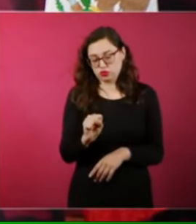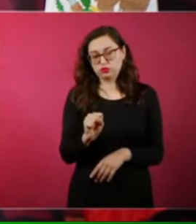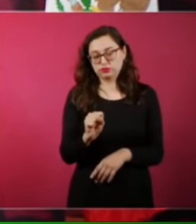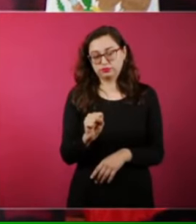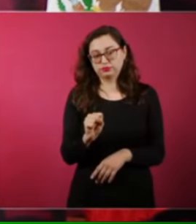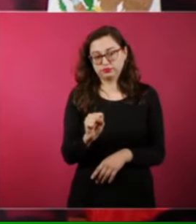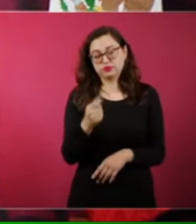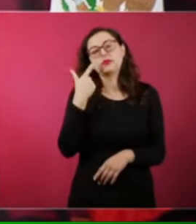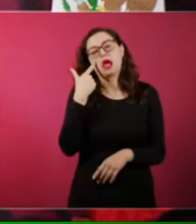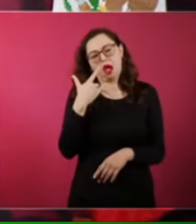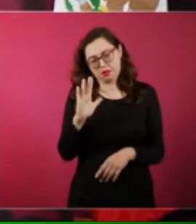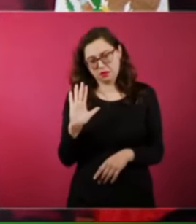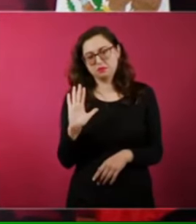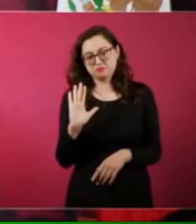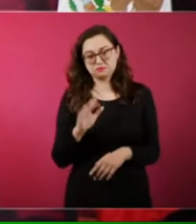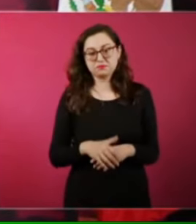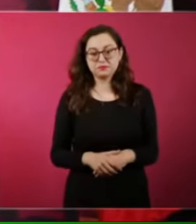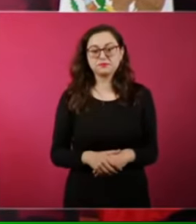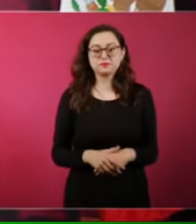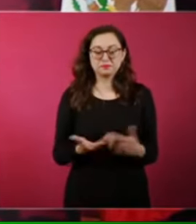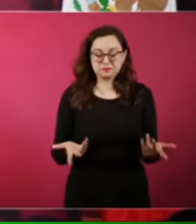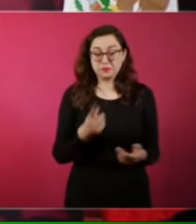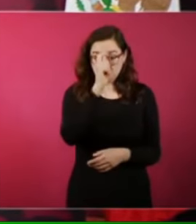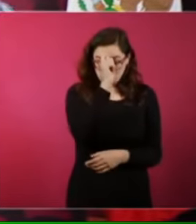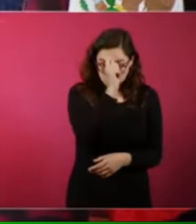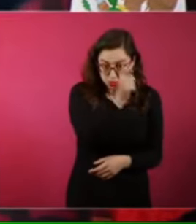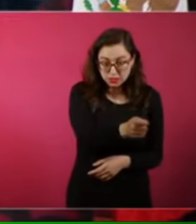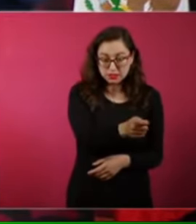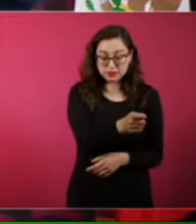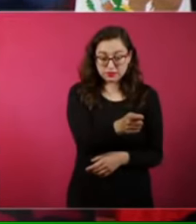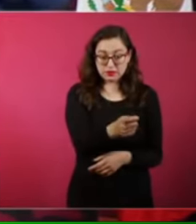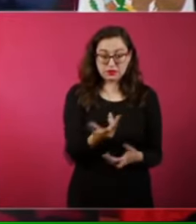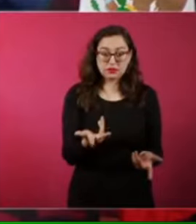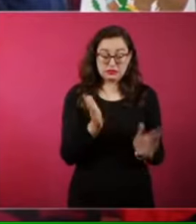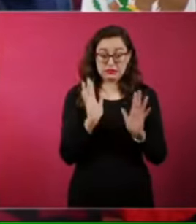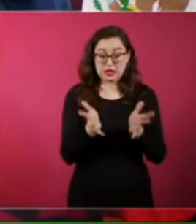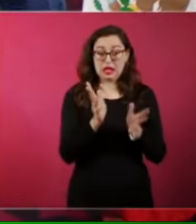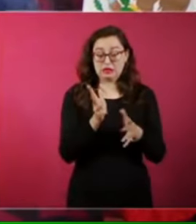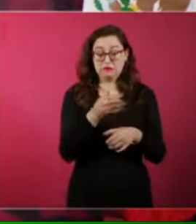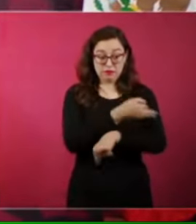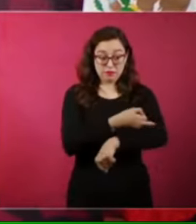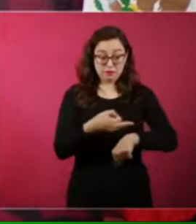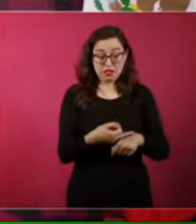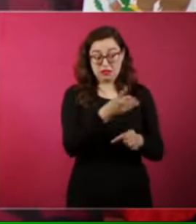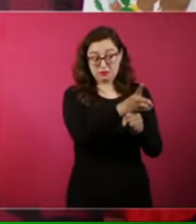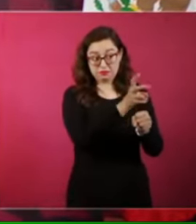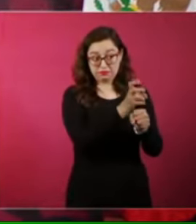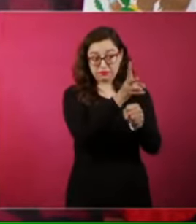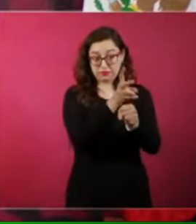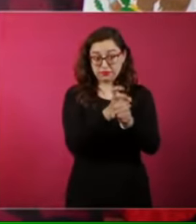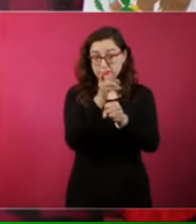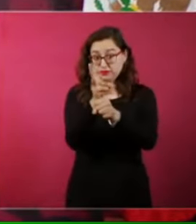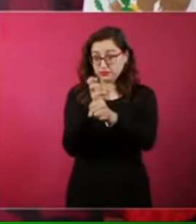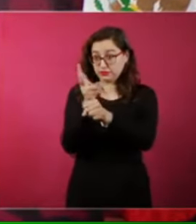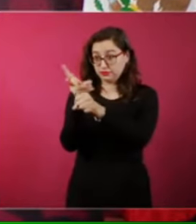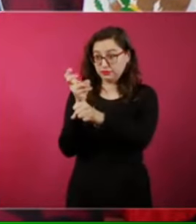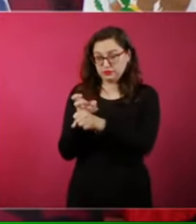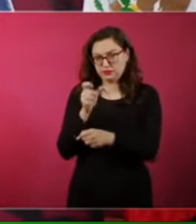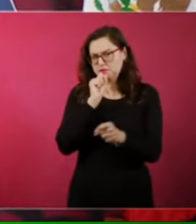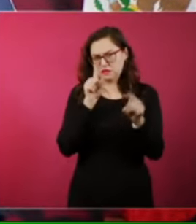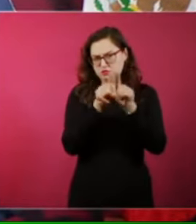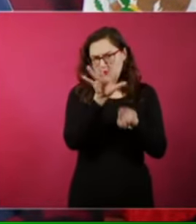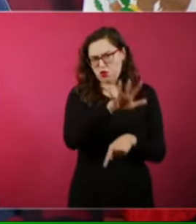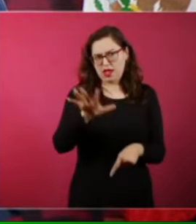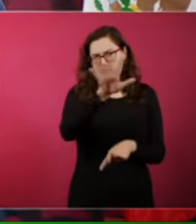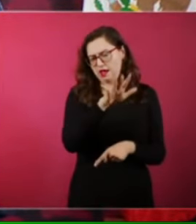y vamos a hacerle un homenaje y vamos, y desde ahora ya estoy invitando a sus familiares que están viviendo en la misma zona.